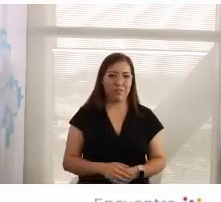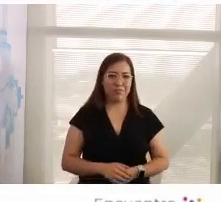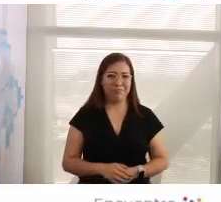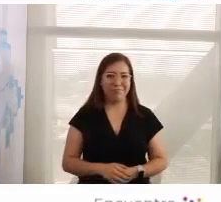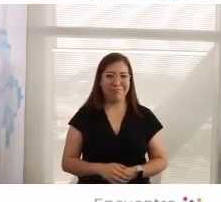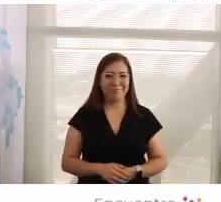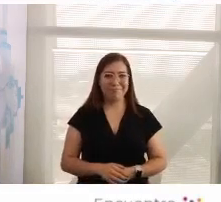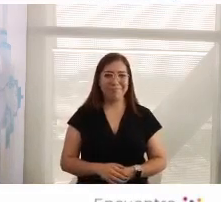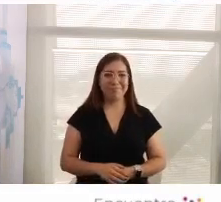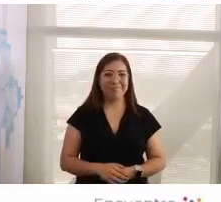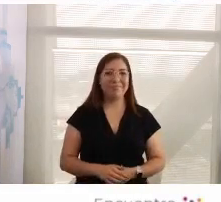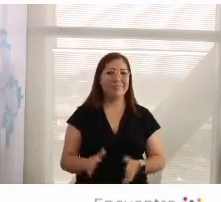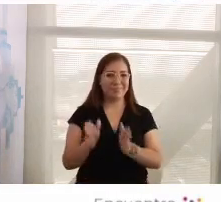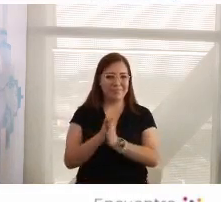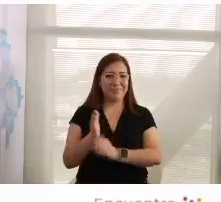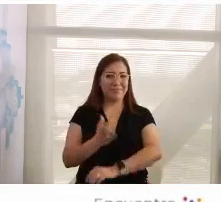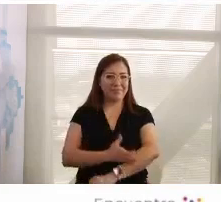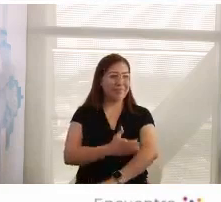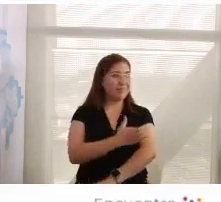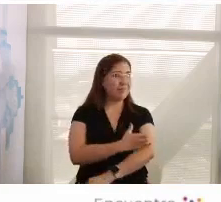Por favor, acompañarnos.